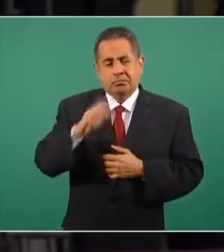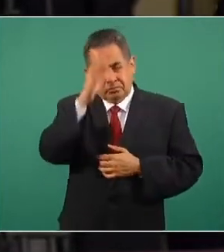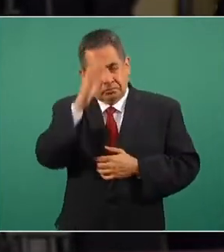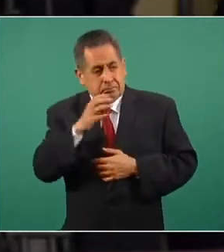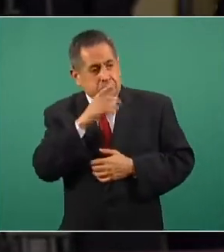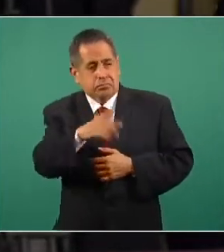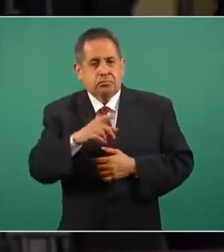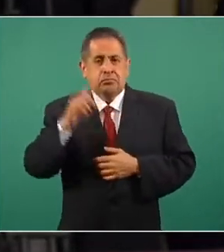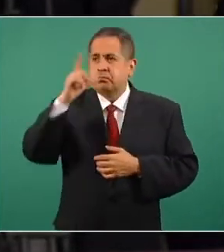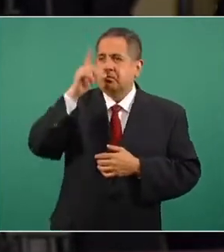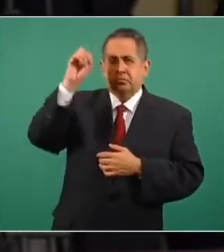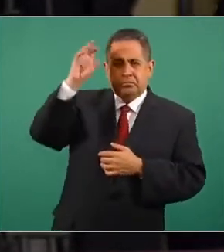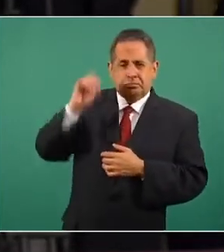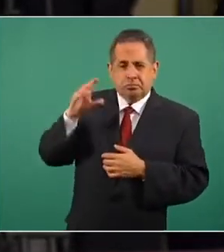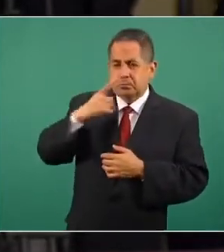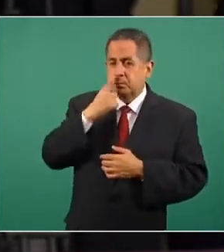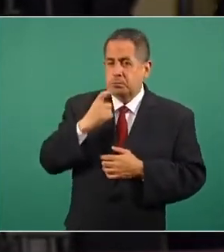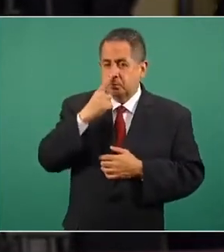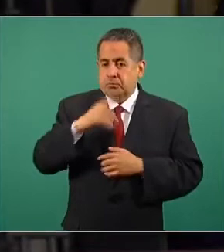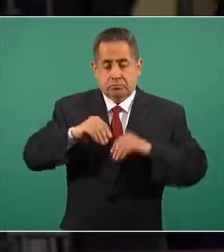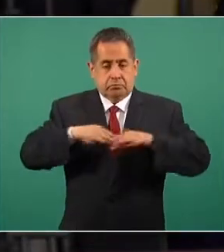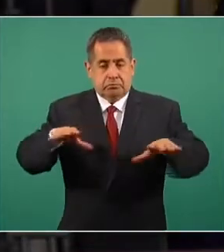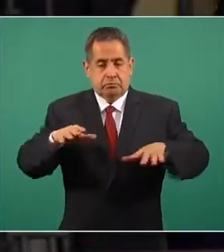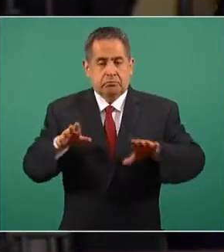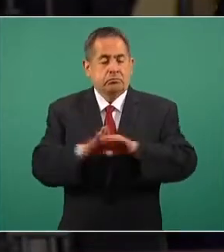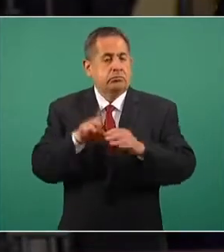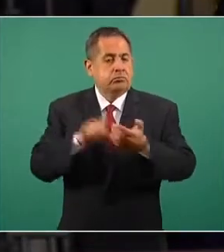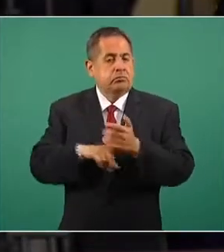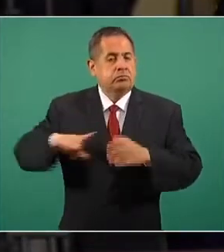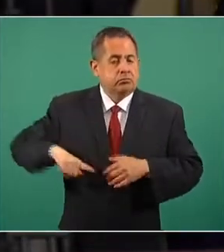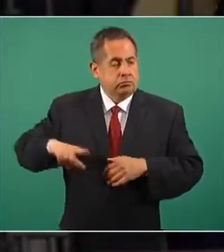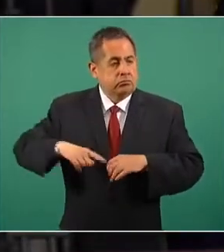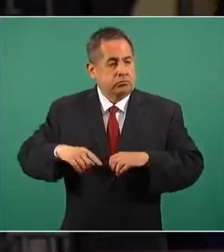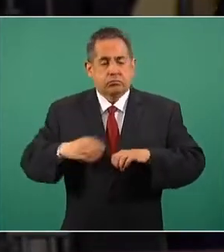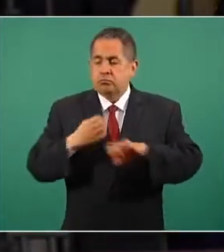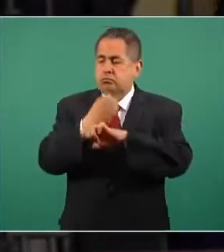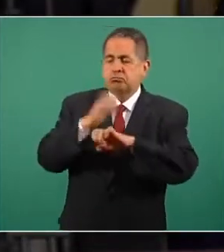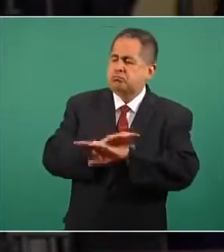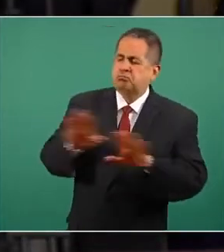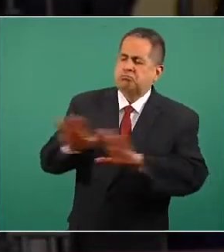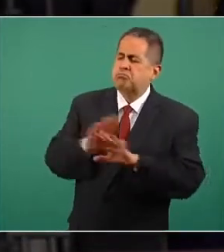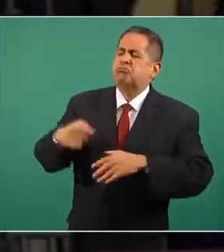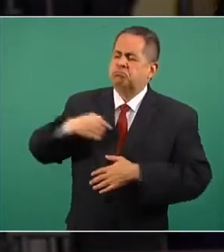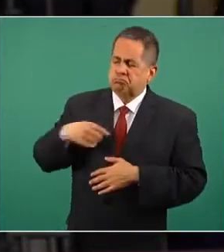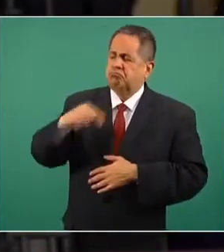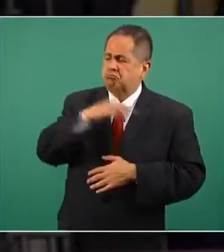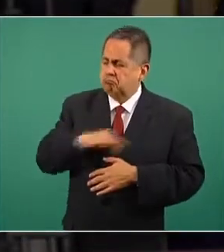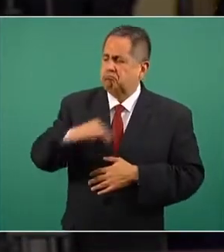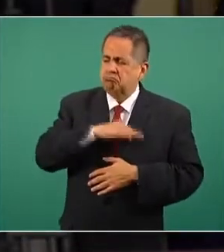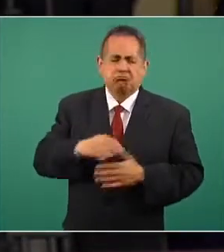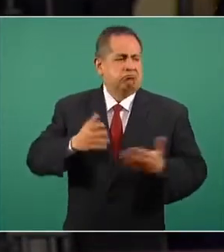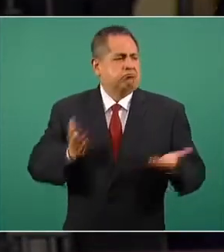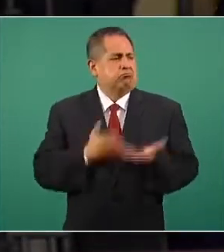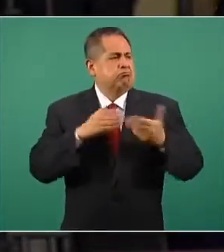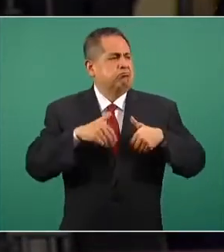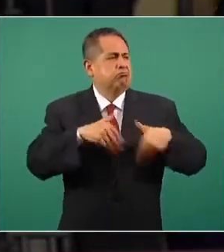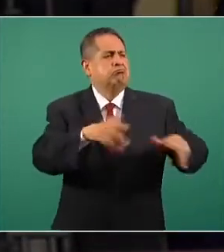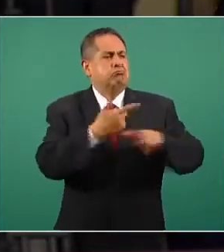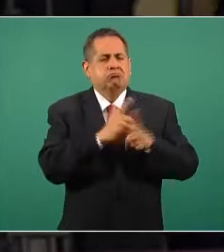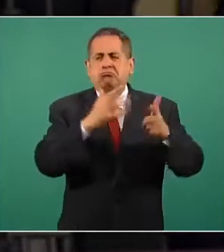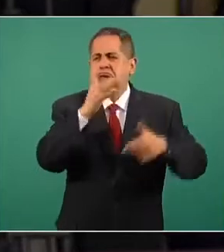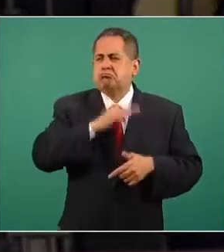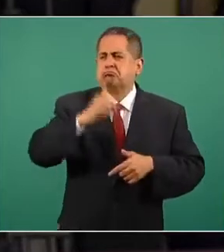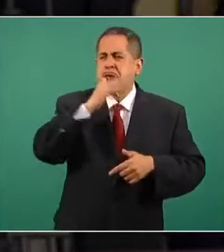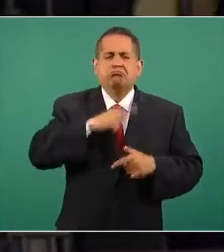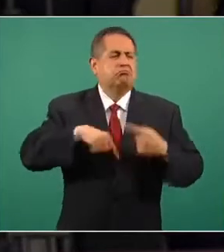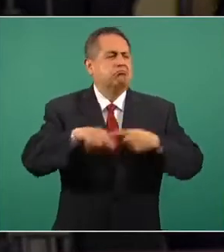semáforo rojo, de acuerdo a la federación, y el gobierno estatal dice que no, que están en verde y pueden bailar y pueden andar haciendo fiestas